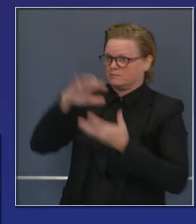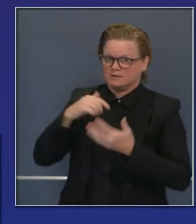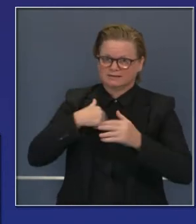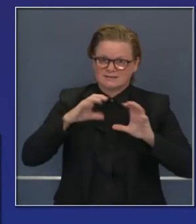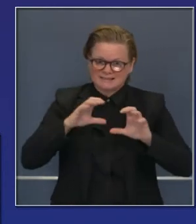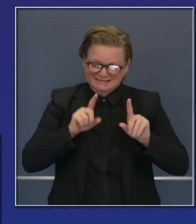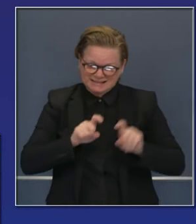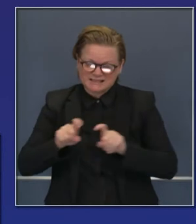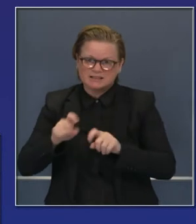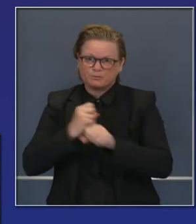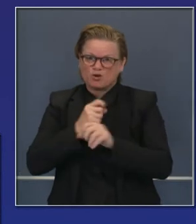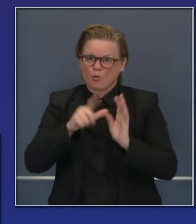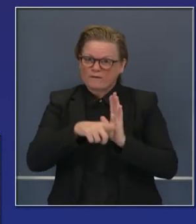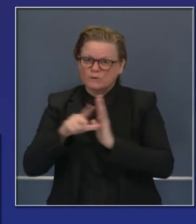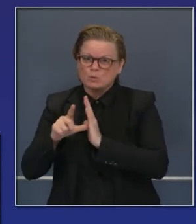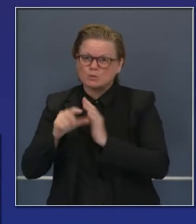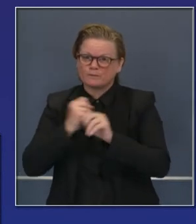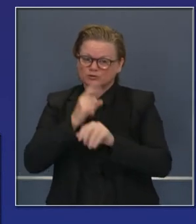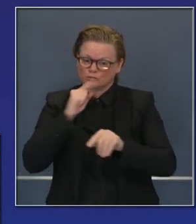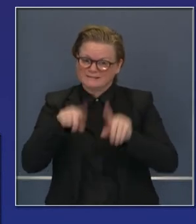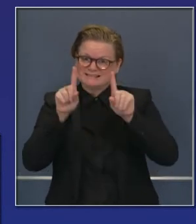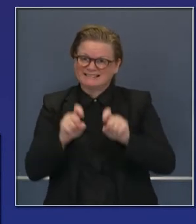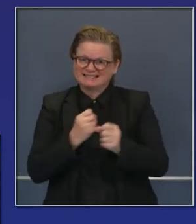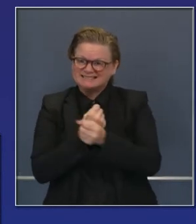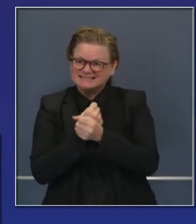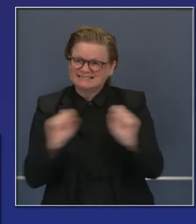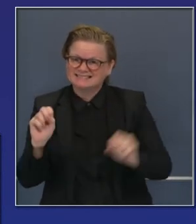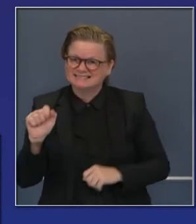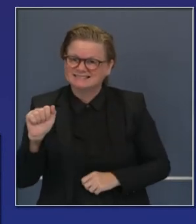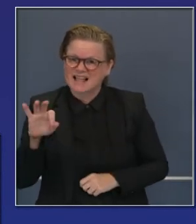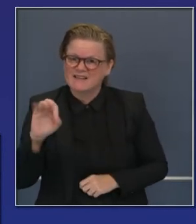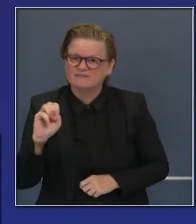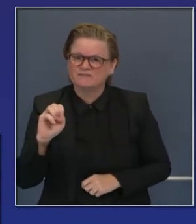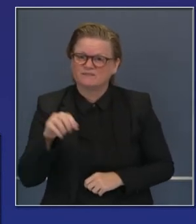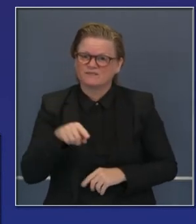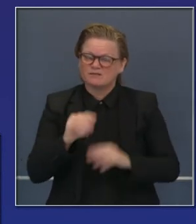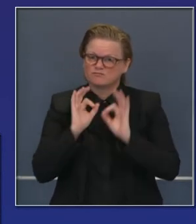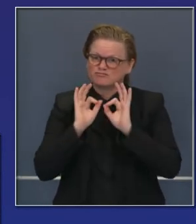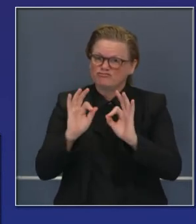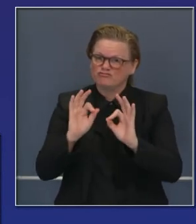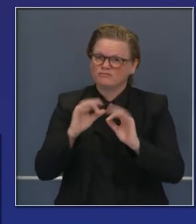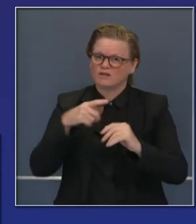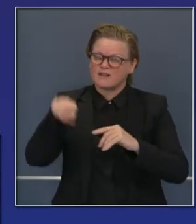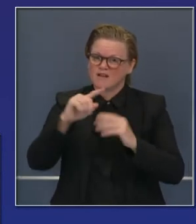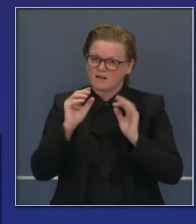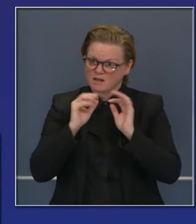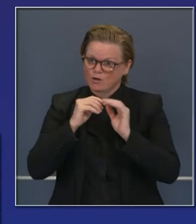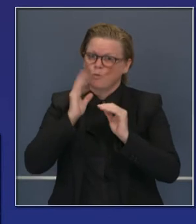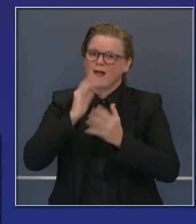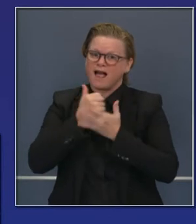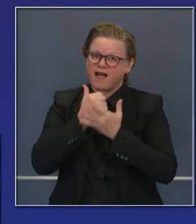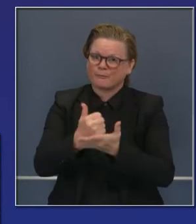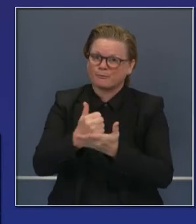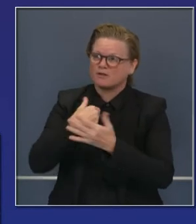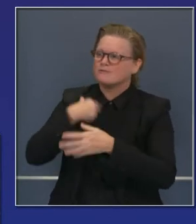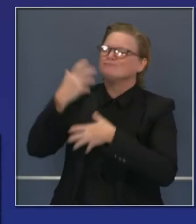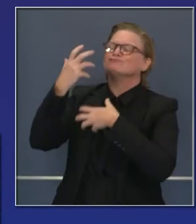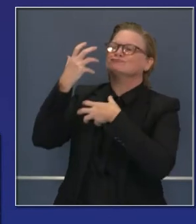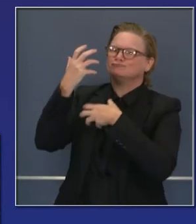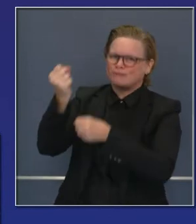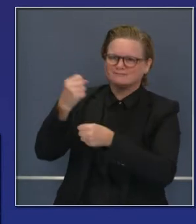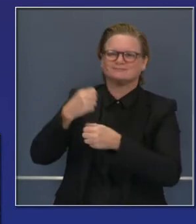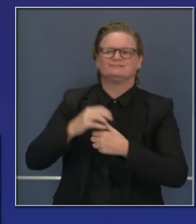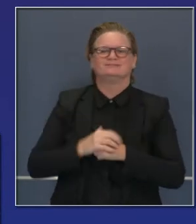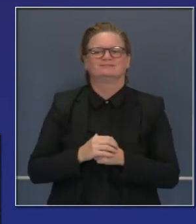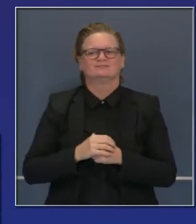beneficiarse con esa confianza adicional que queremos aumentar a seguir adelante. Como